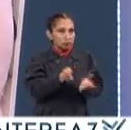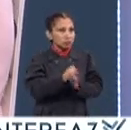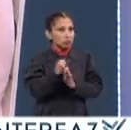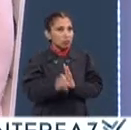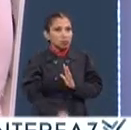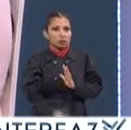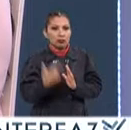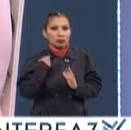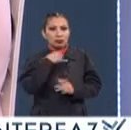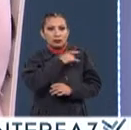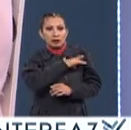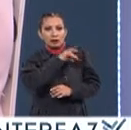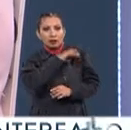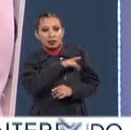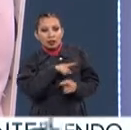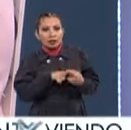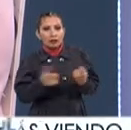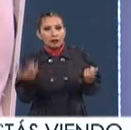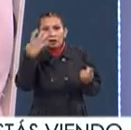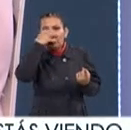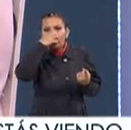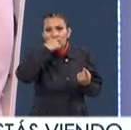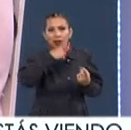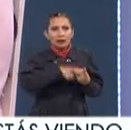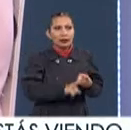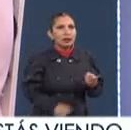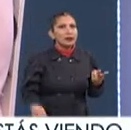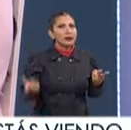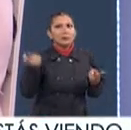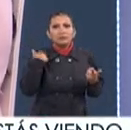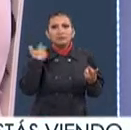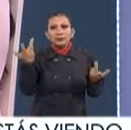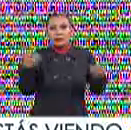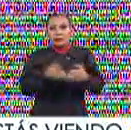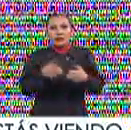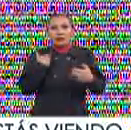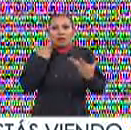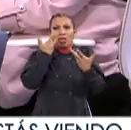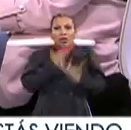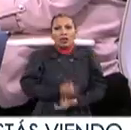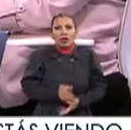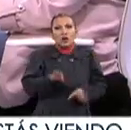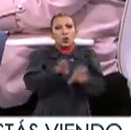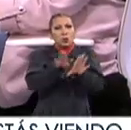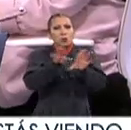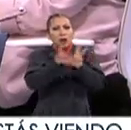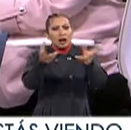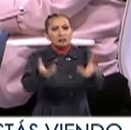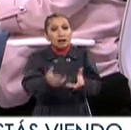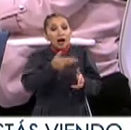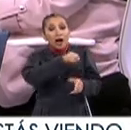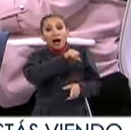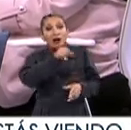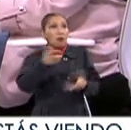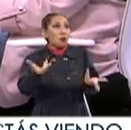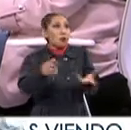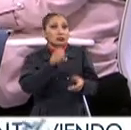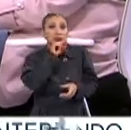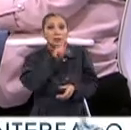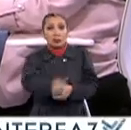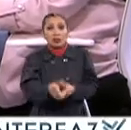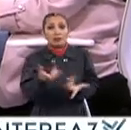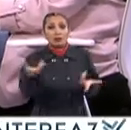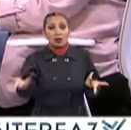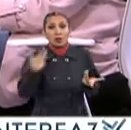ser el miedo, la tristeza, la desesperanza de pronto de cómo actuar Hasta momentos